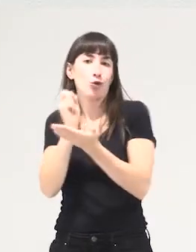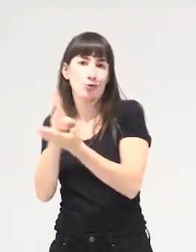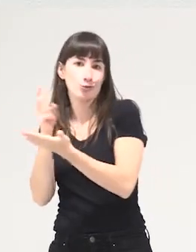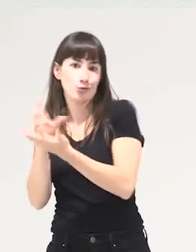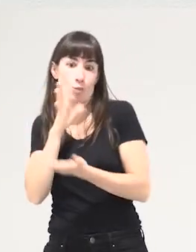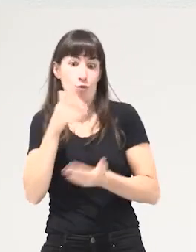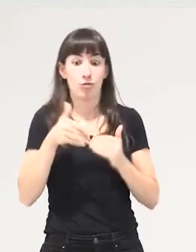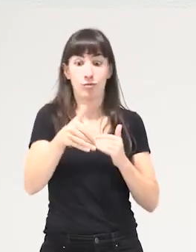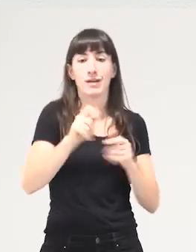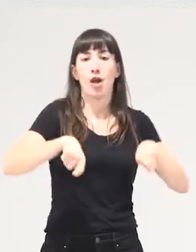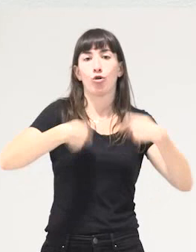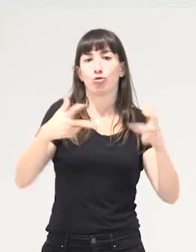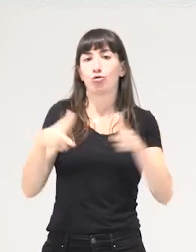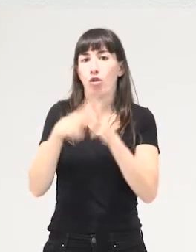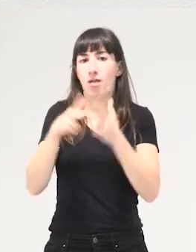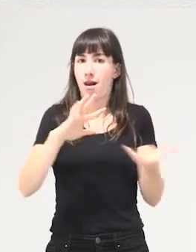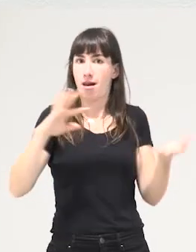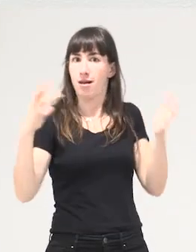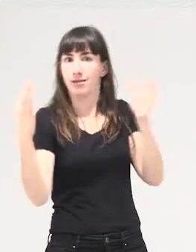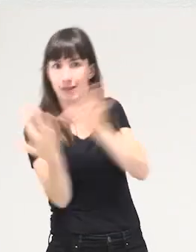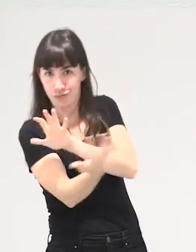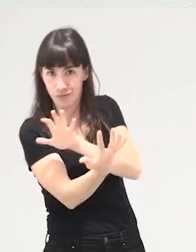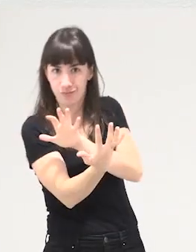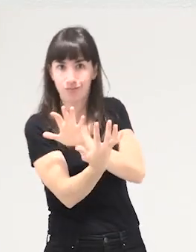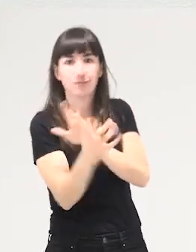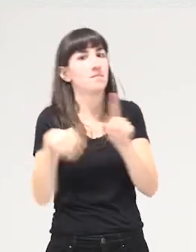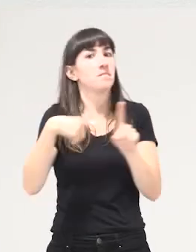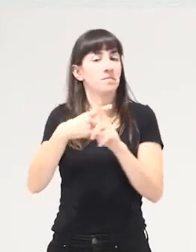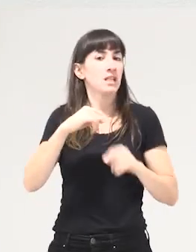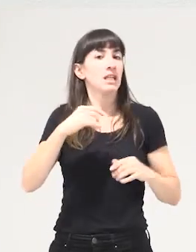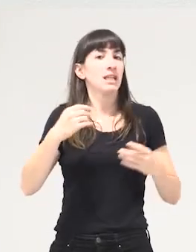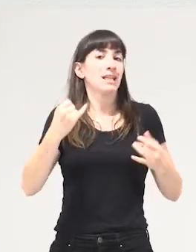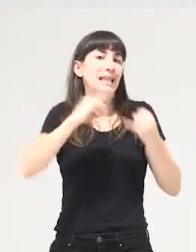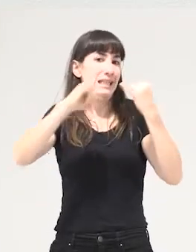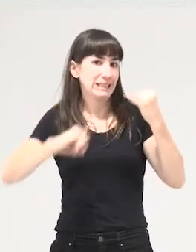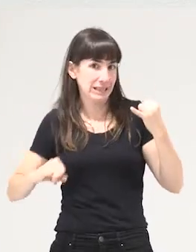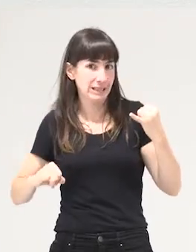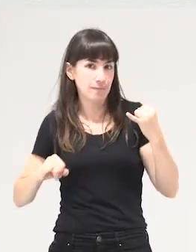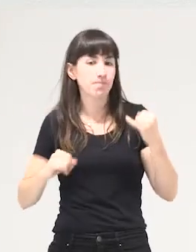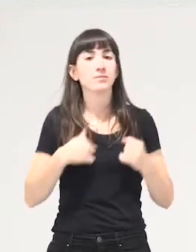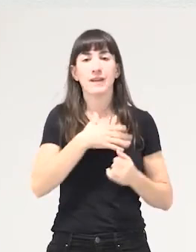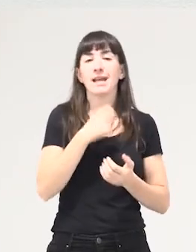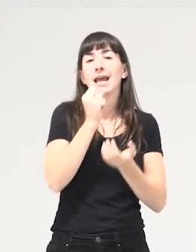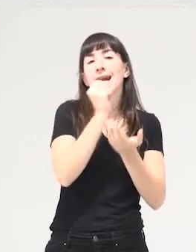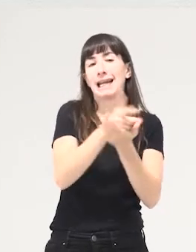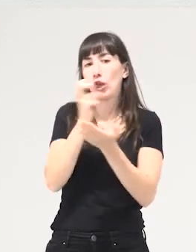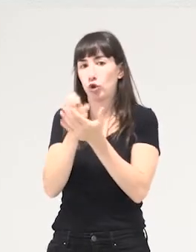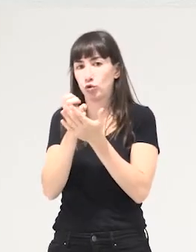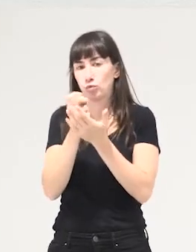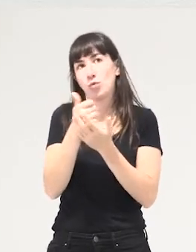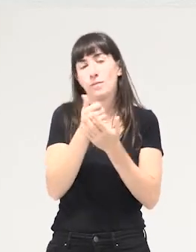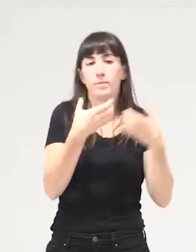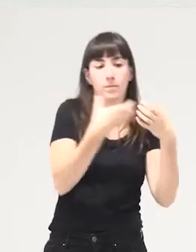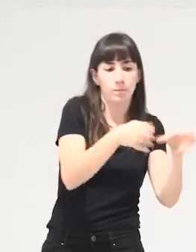ecosocial y de crisis civilizatoria ¿no? entonces los retos querría agruparlos como en tres tipos en primer